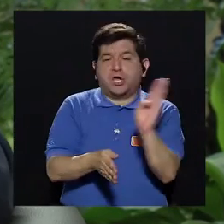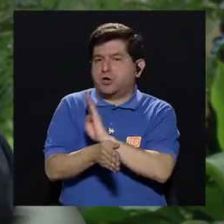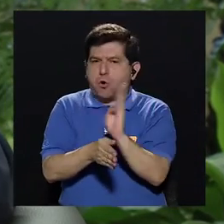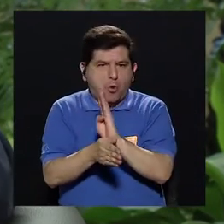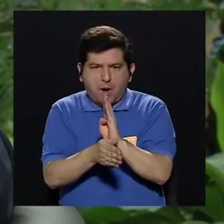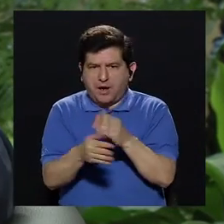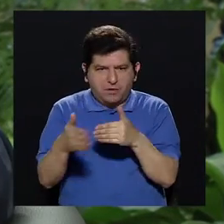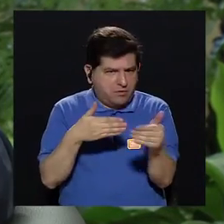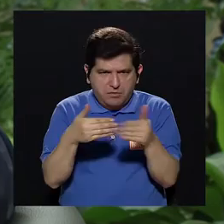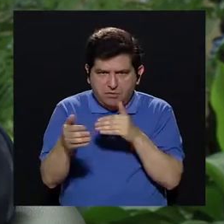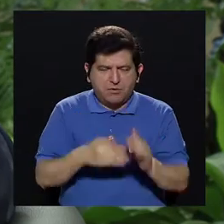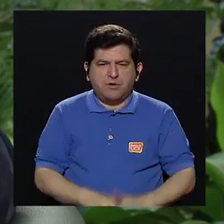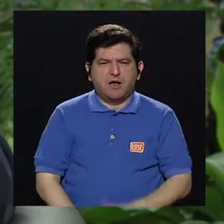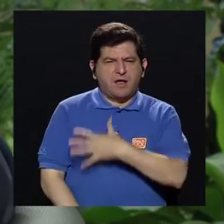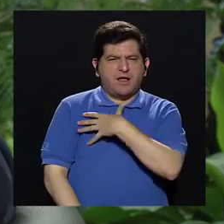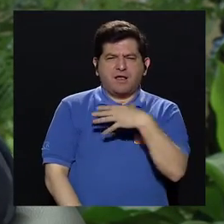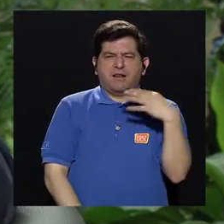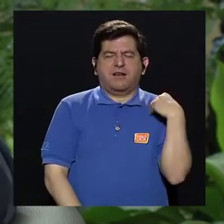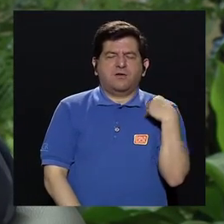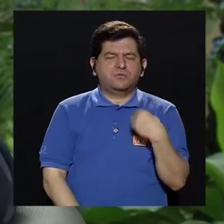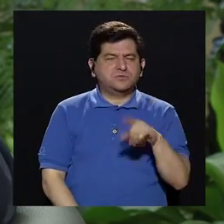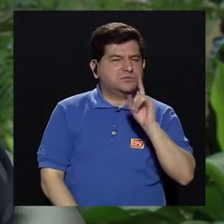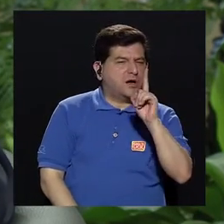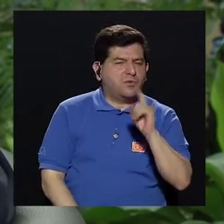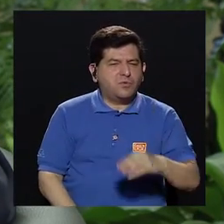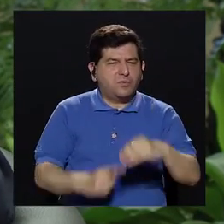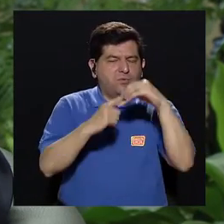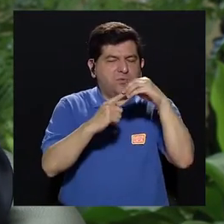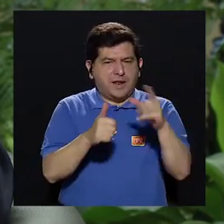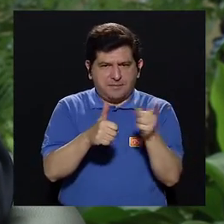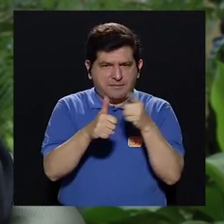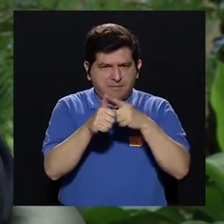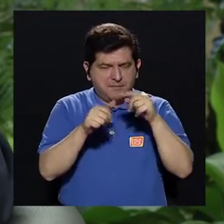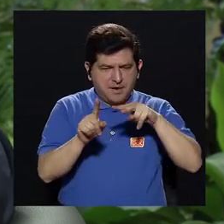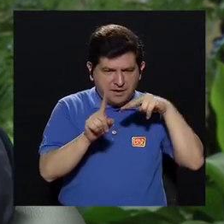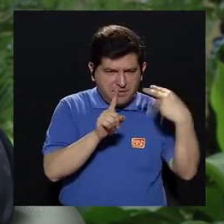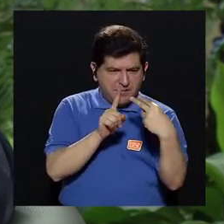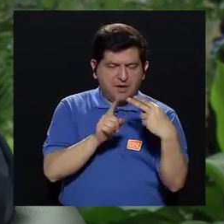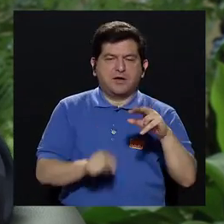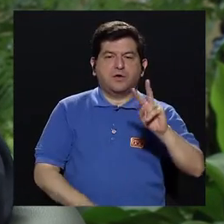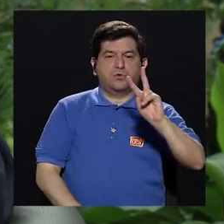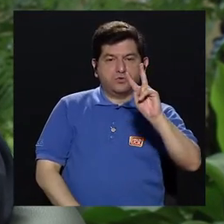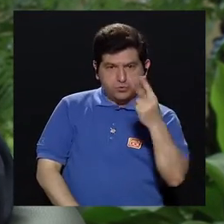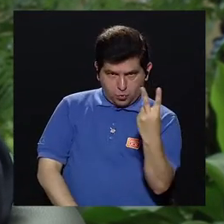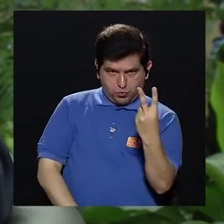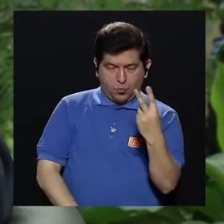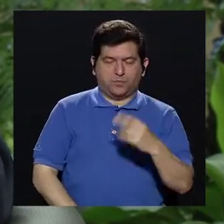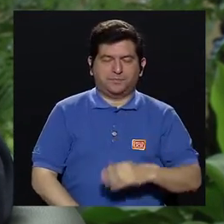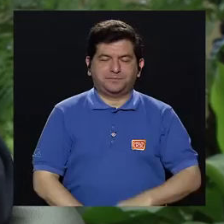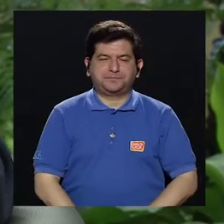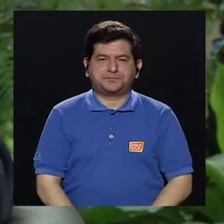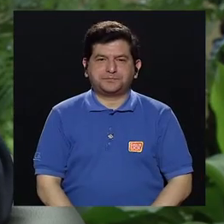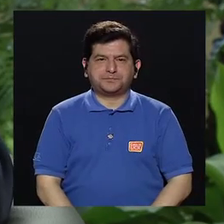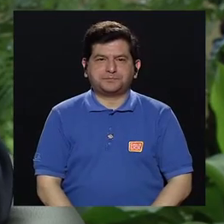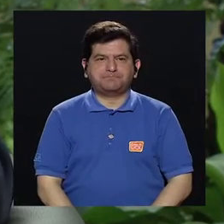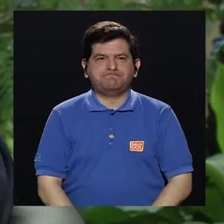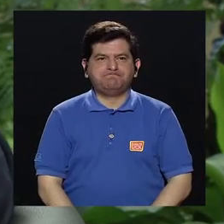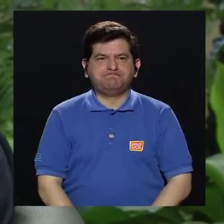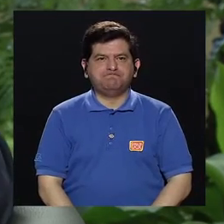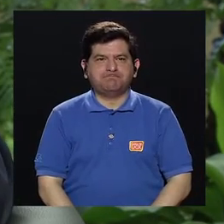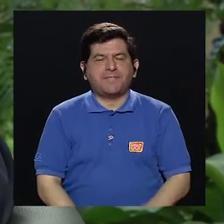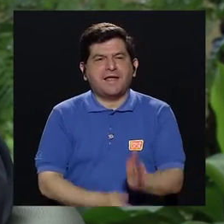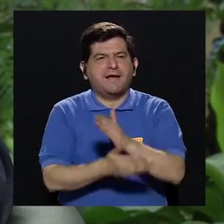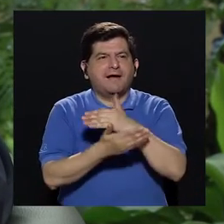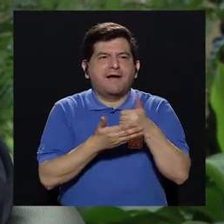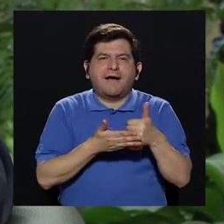bancos le gusta más alguna. Ese sería como un primer enfoque. El segundo enfoque tiene que ver, vamos a